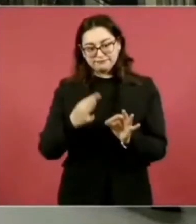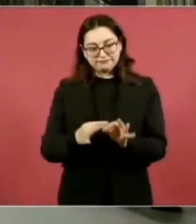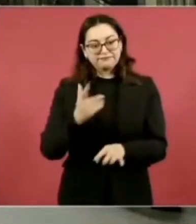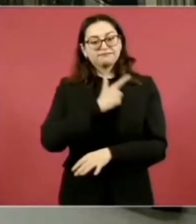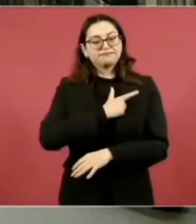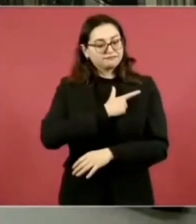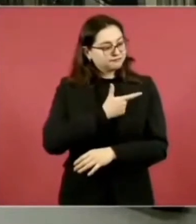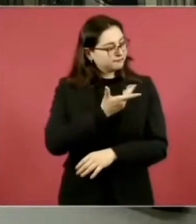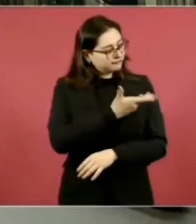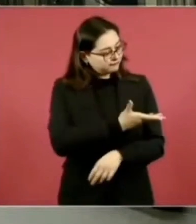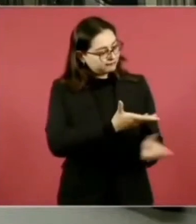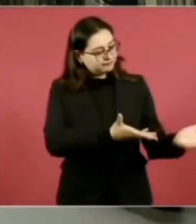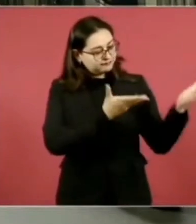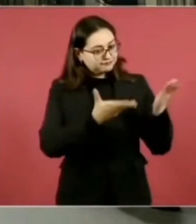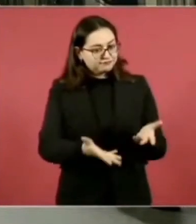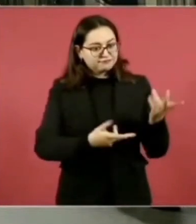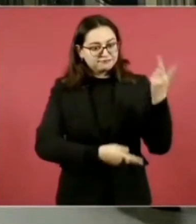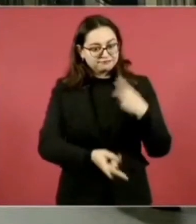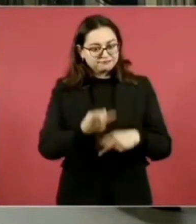con nosotros.